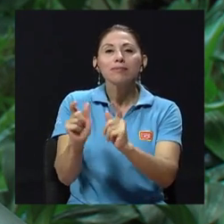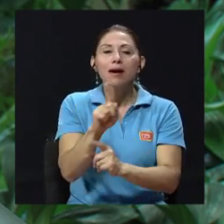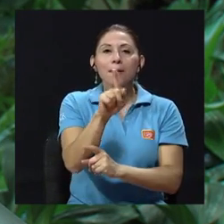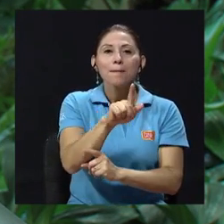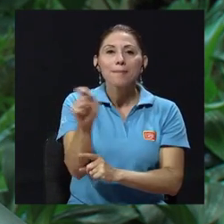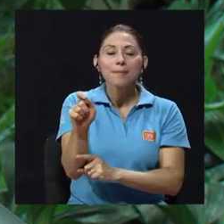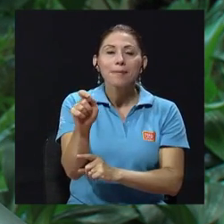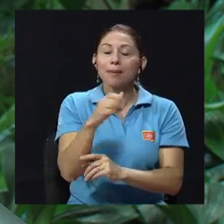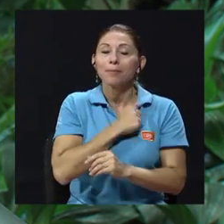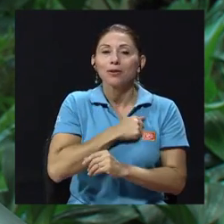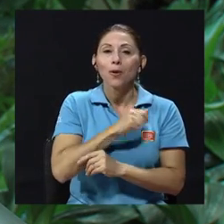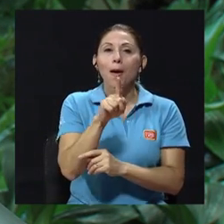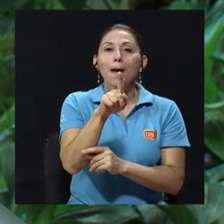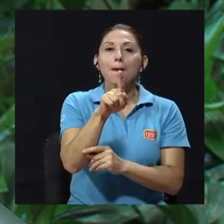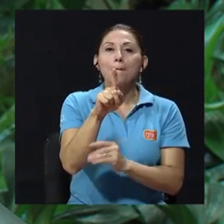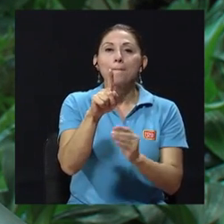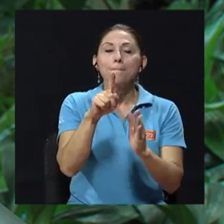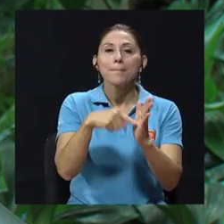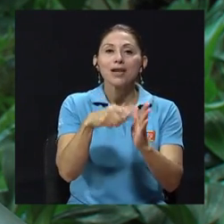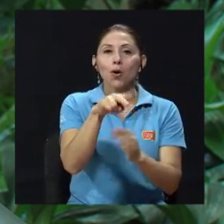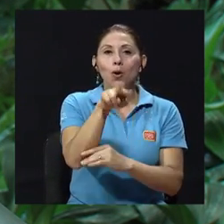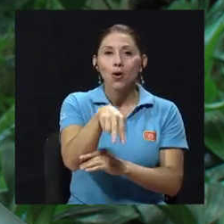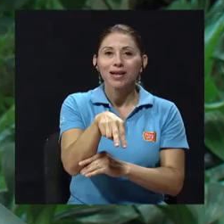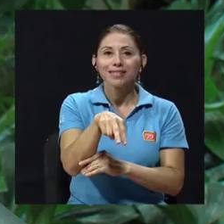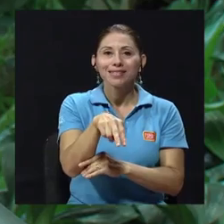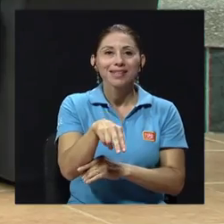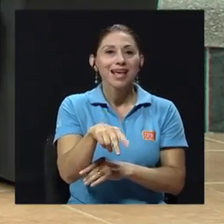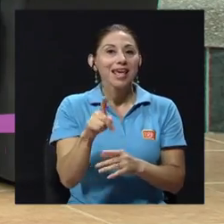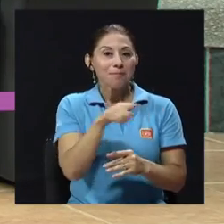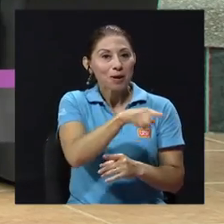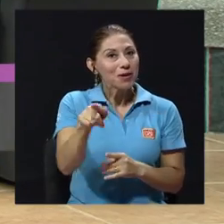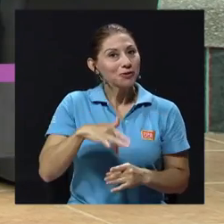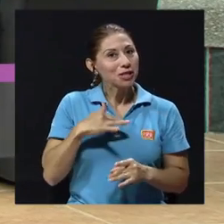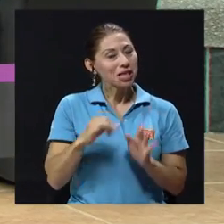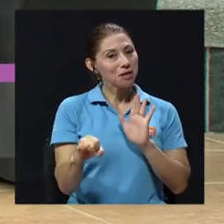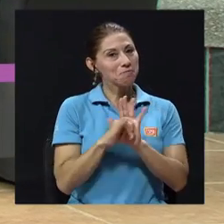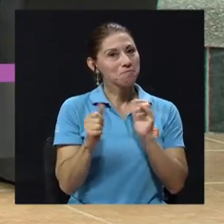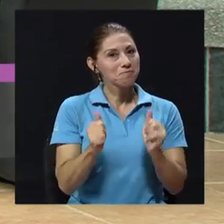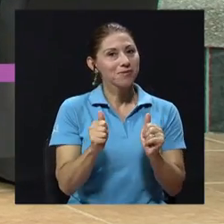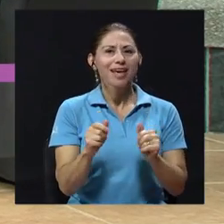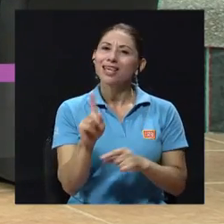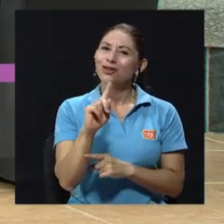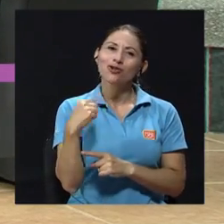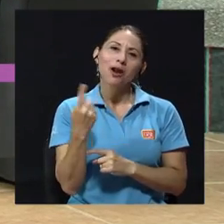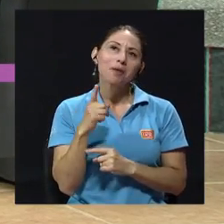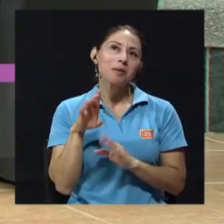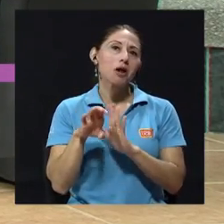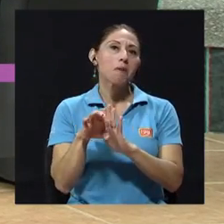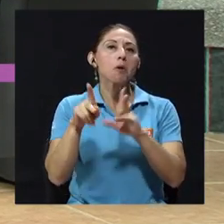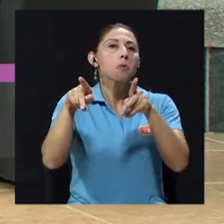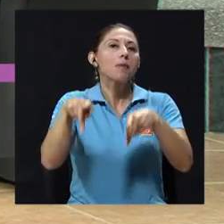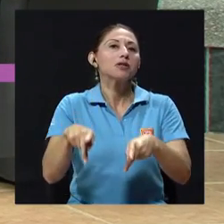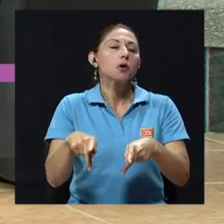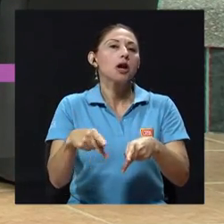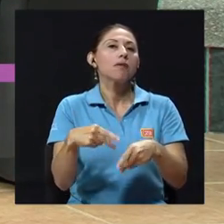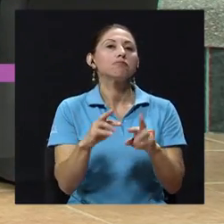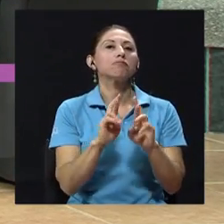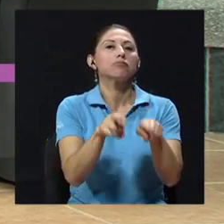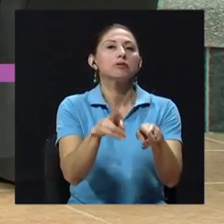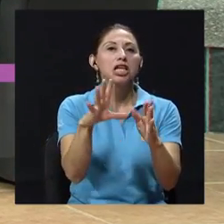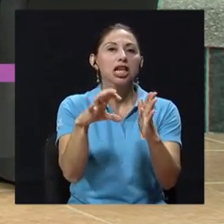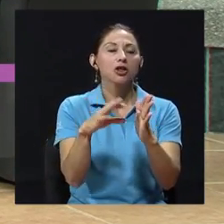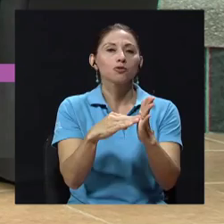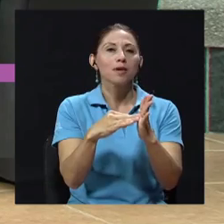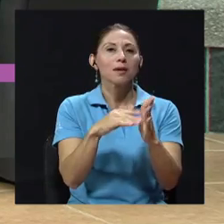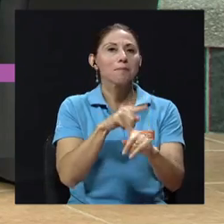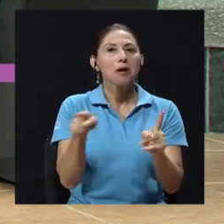proyecto a tener una sola persona que dona 500 mil. Entonces, esa es parte de la idea. Con esos dineros, lo que vamos a